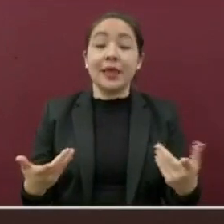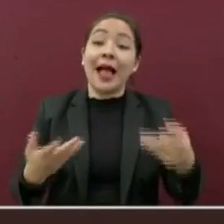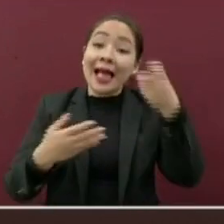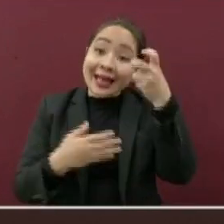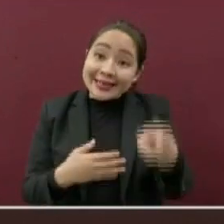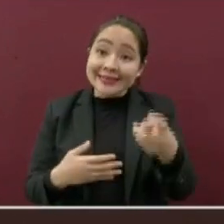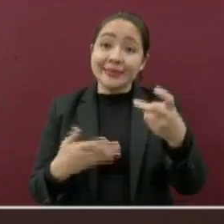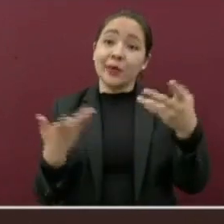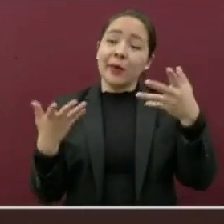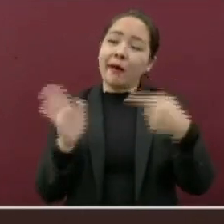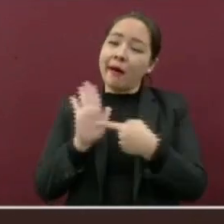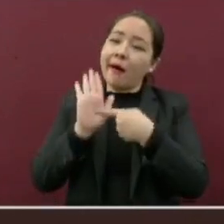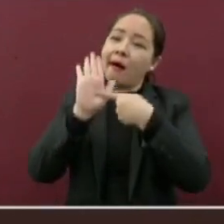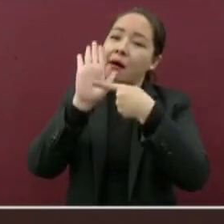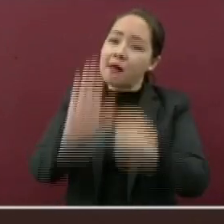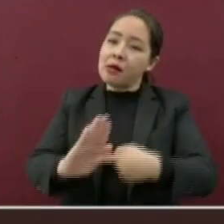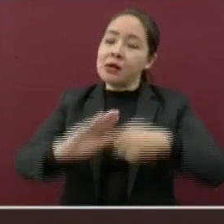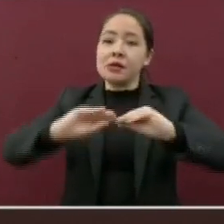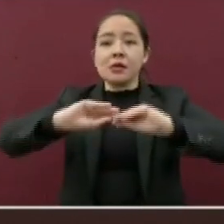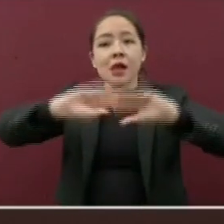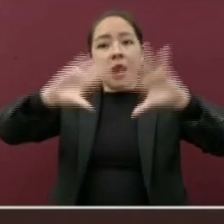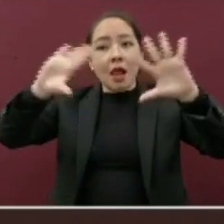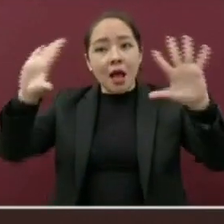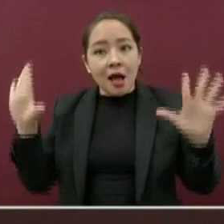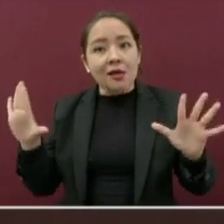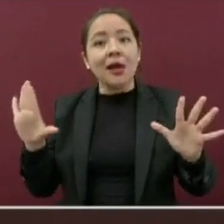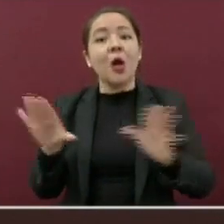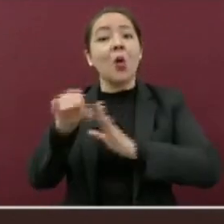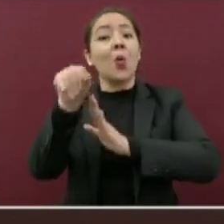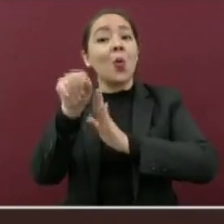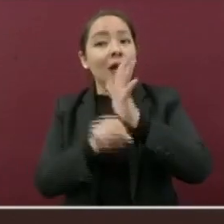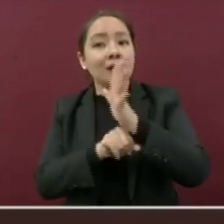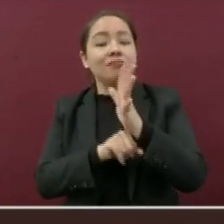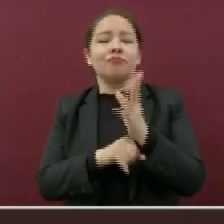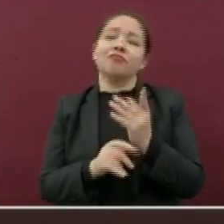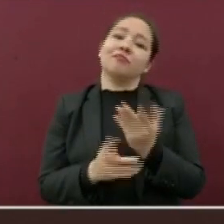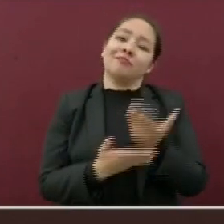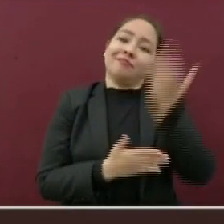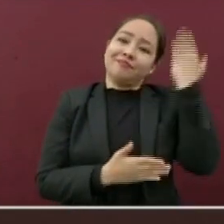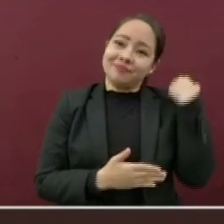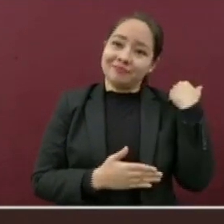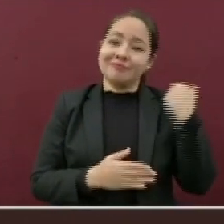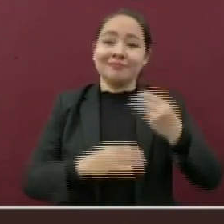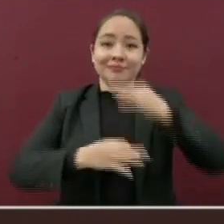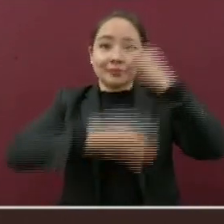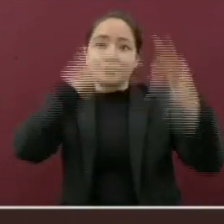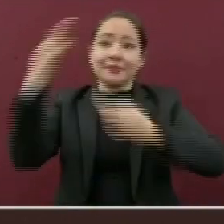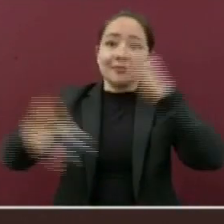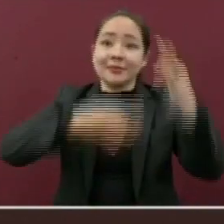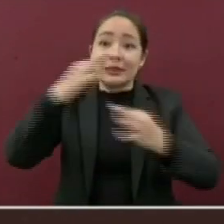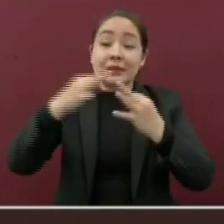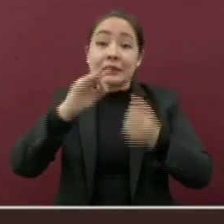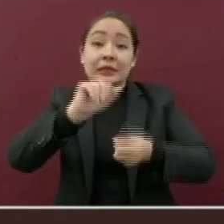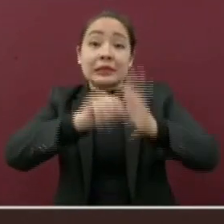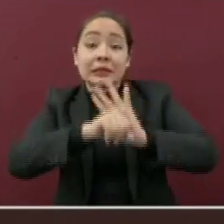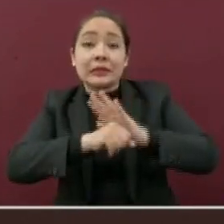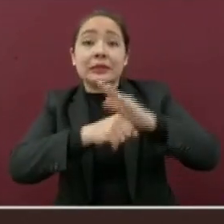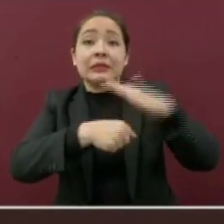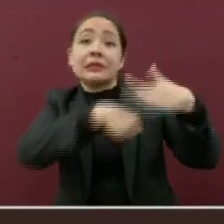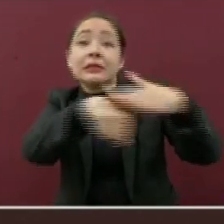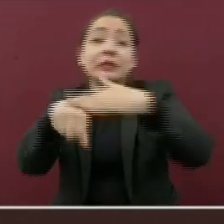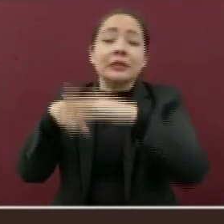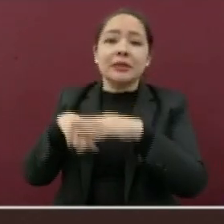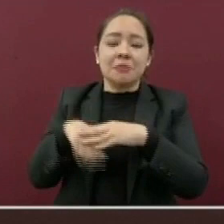esto nos da muestra clara, pero muy clara, de la efectividad de las alertas sanitarias y los decretos